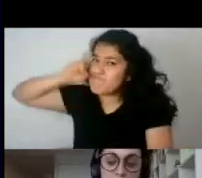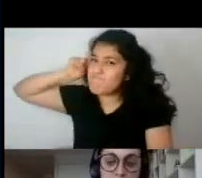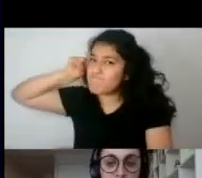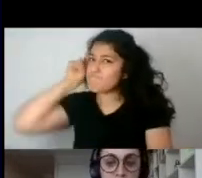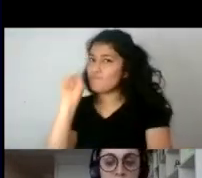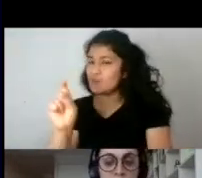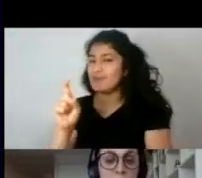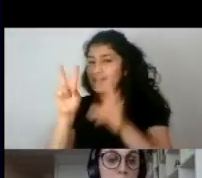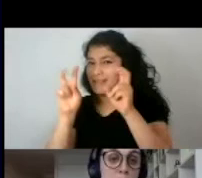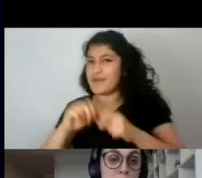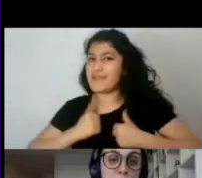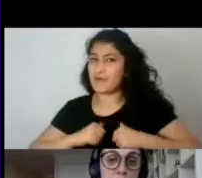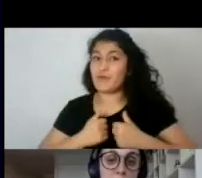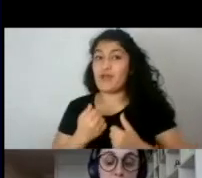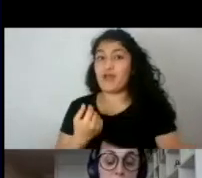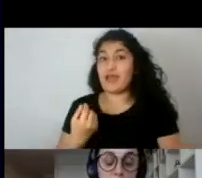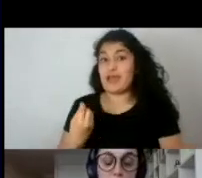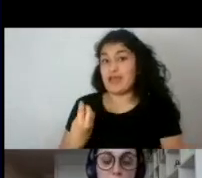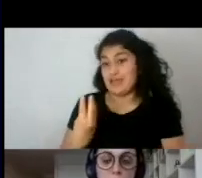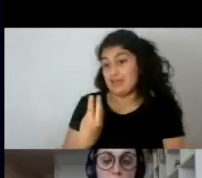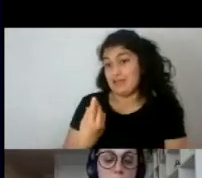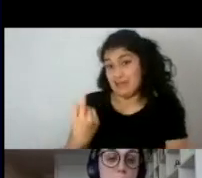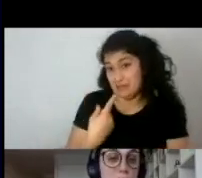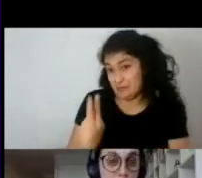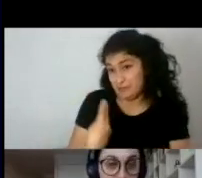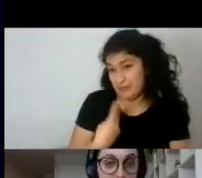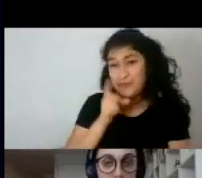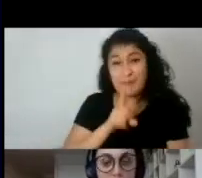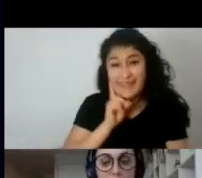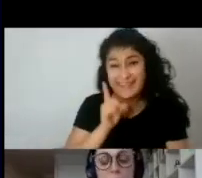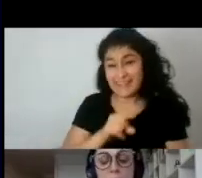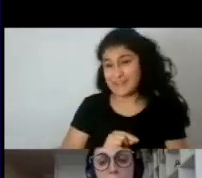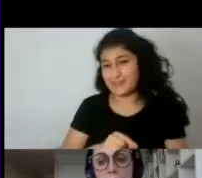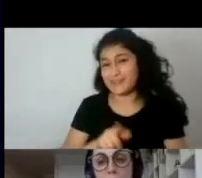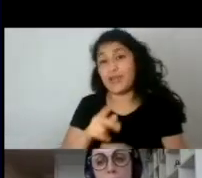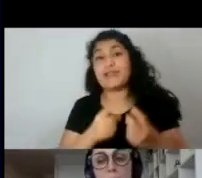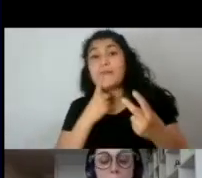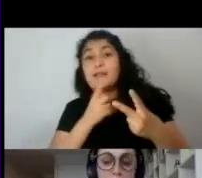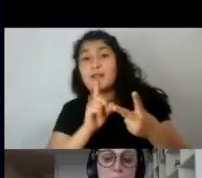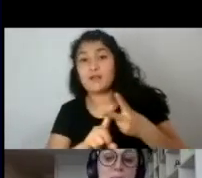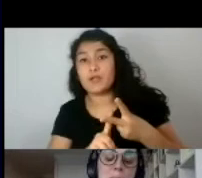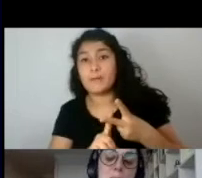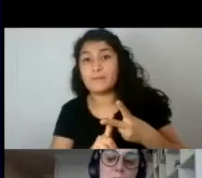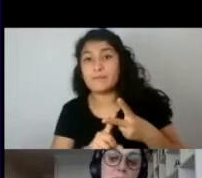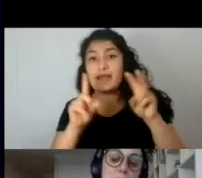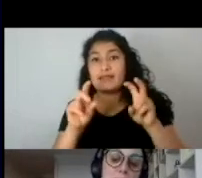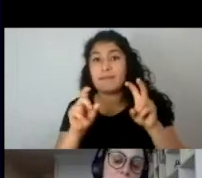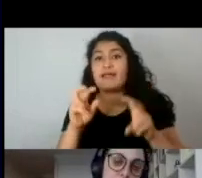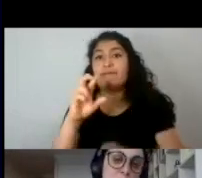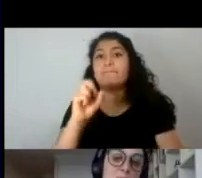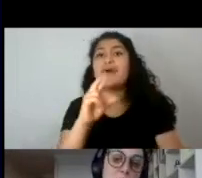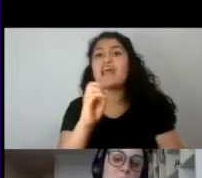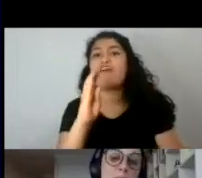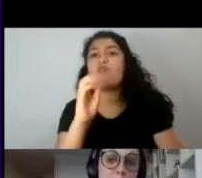para Adolescentes y Jóvenes, Éramos Mentirosos, digo, de Emily Lockhart y La Parábola del Sembrador de